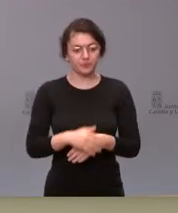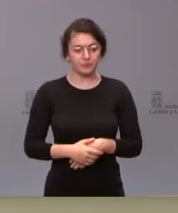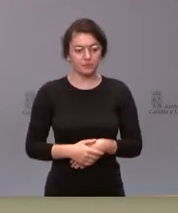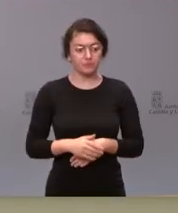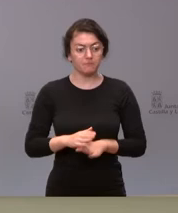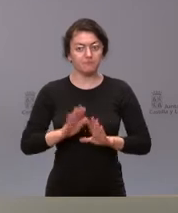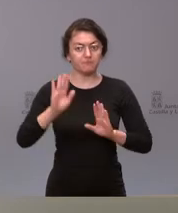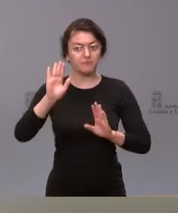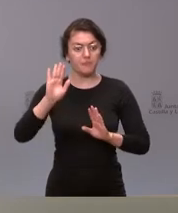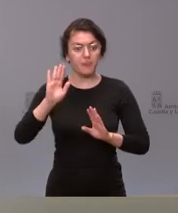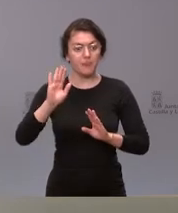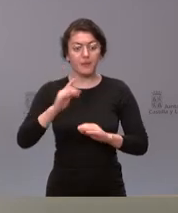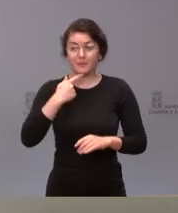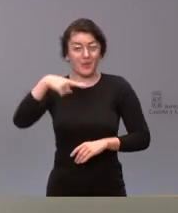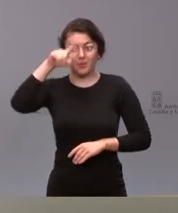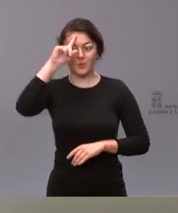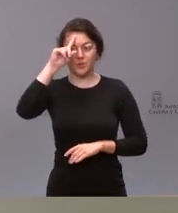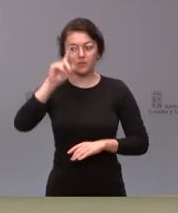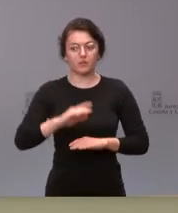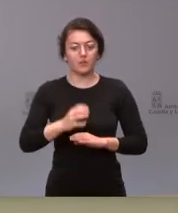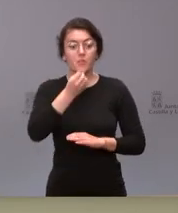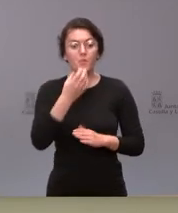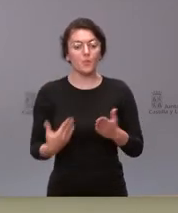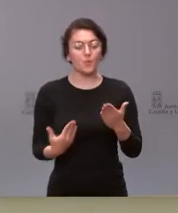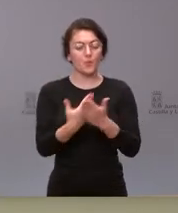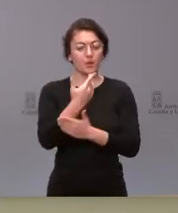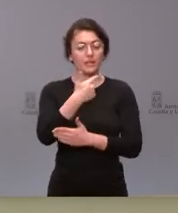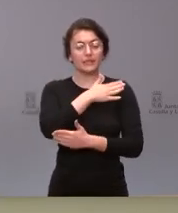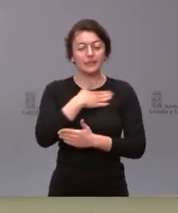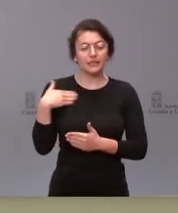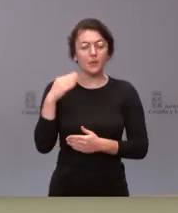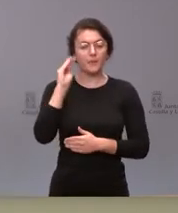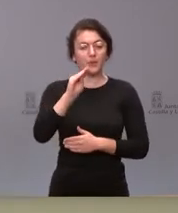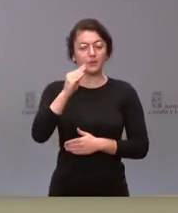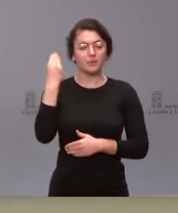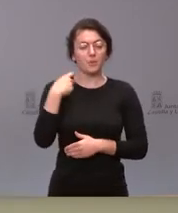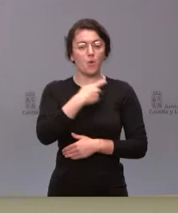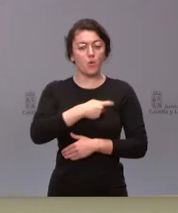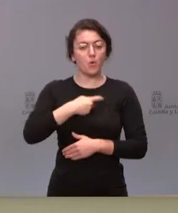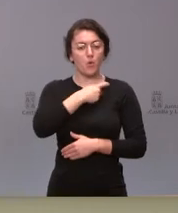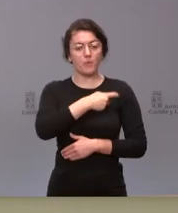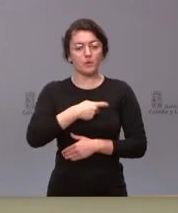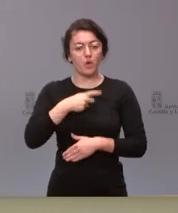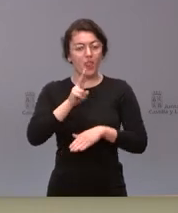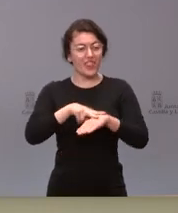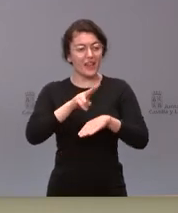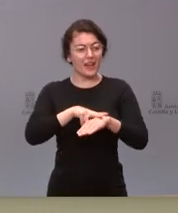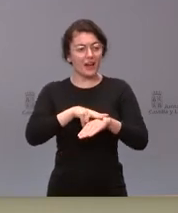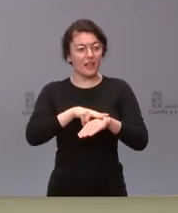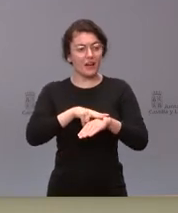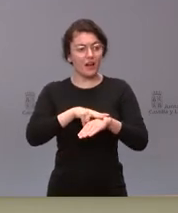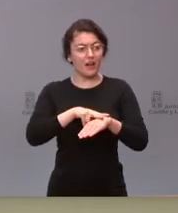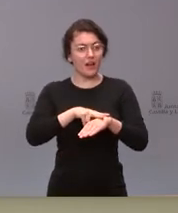Pues no lo sé Buenos días portavoz yo le quería preguntar la comisión delegada la comisión delegada pasa a presidirla al